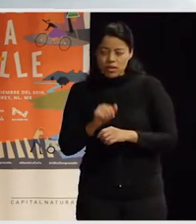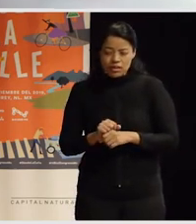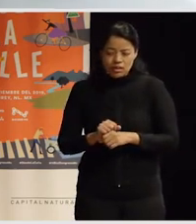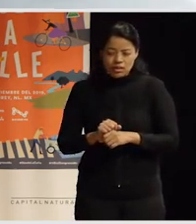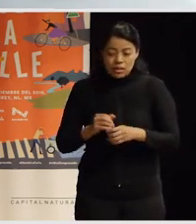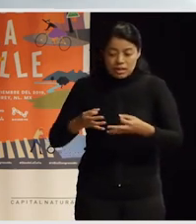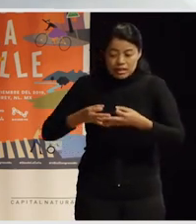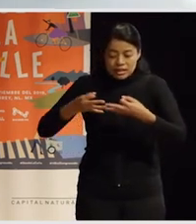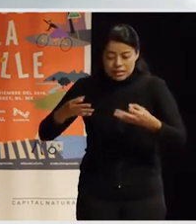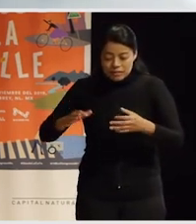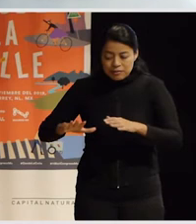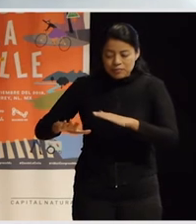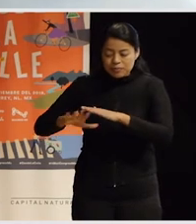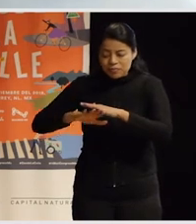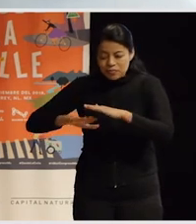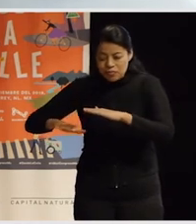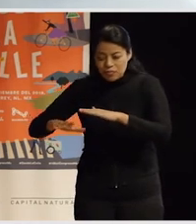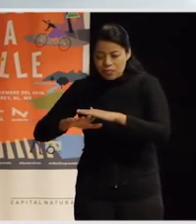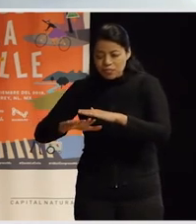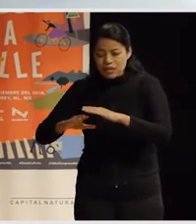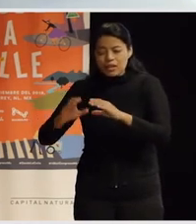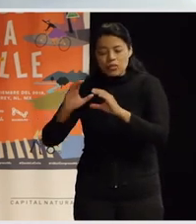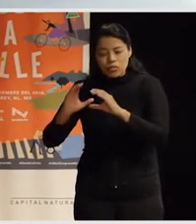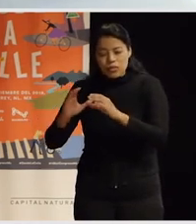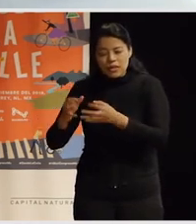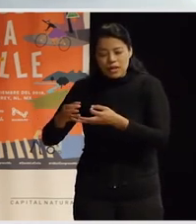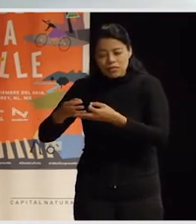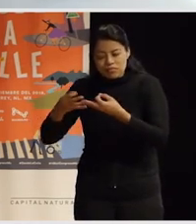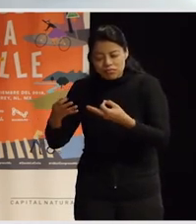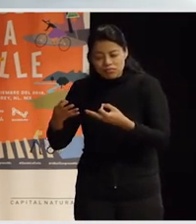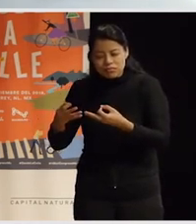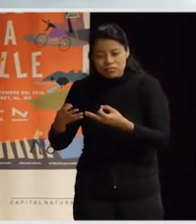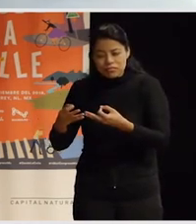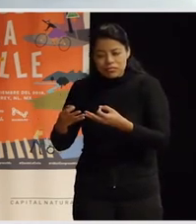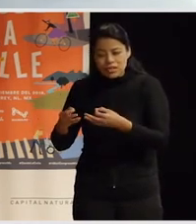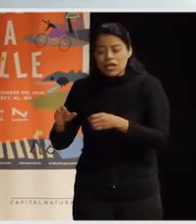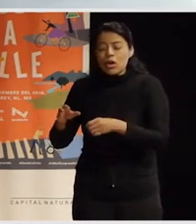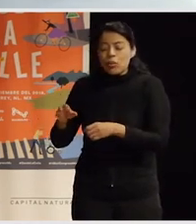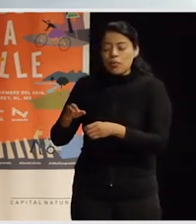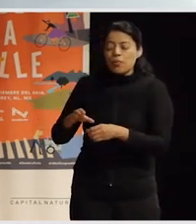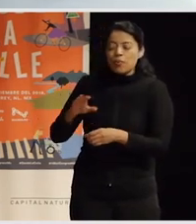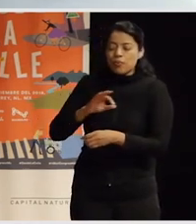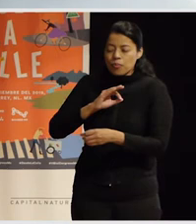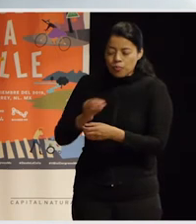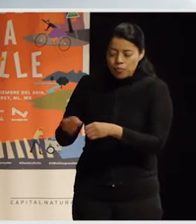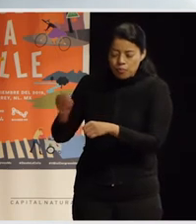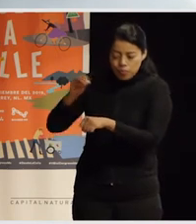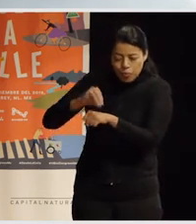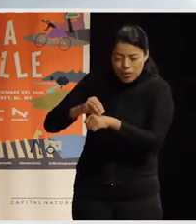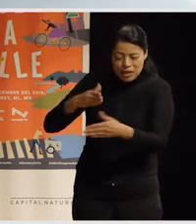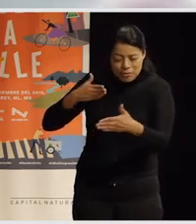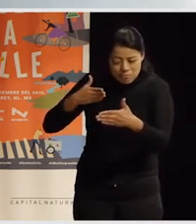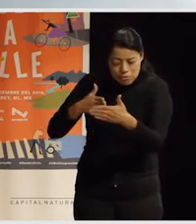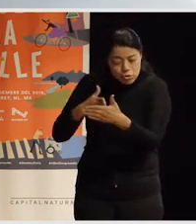territorio no como soporte sino como contexto, con un contexto que también nos pone los límites a nosotras, ¿no?, nos pone los límites a las ciudades,